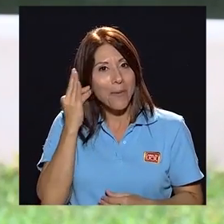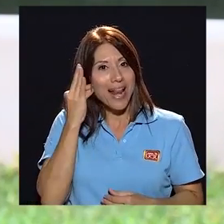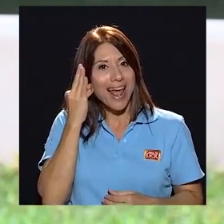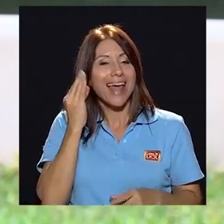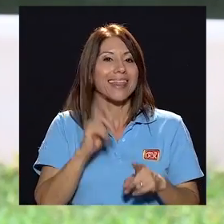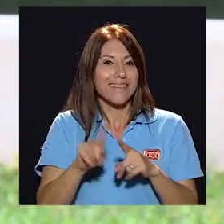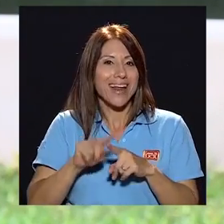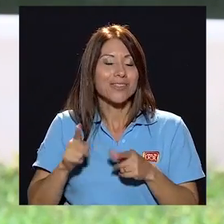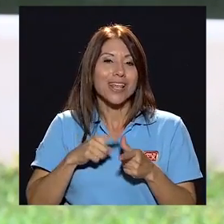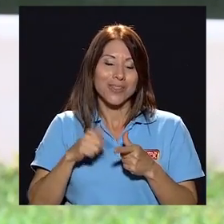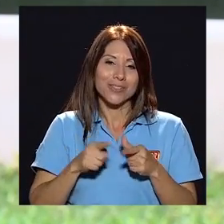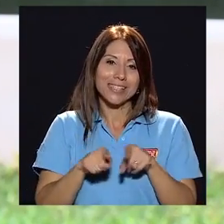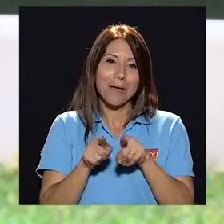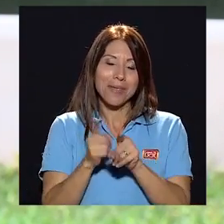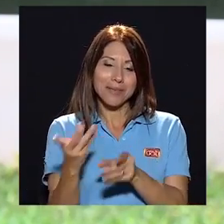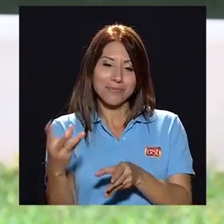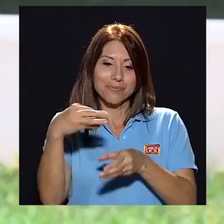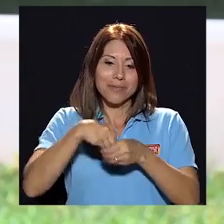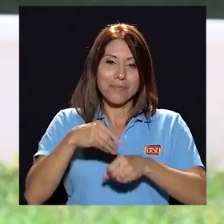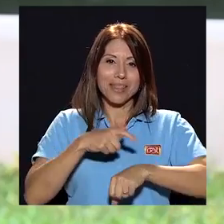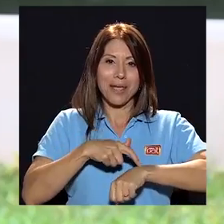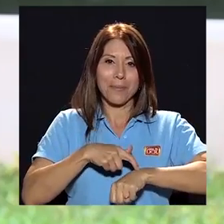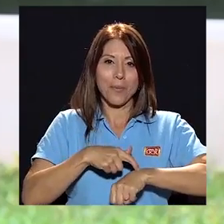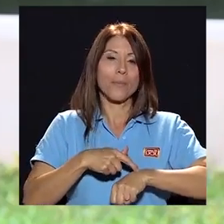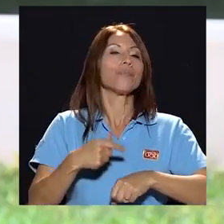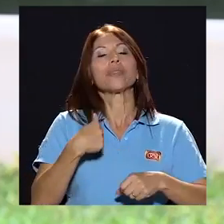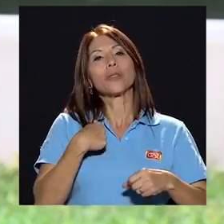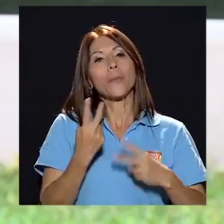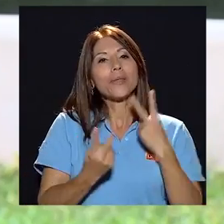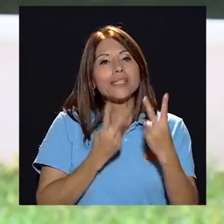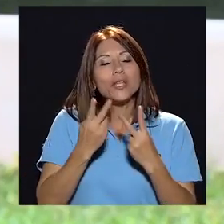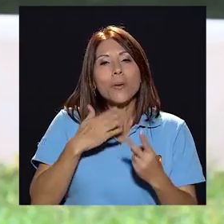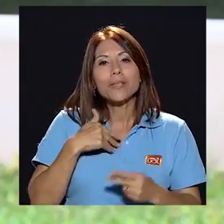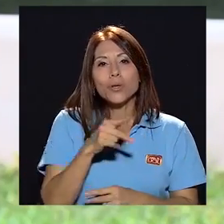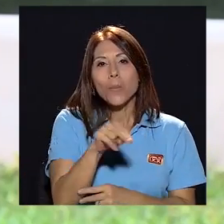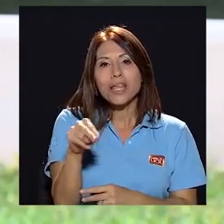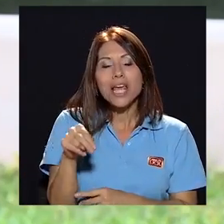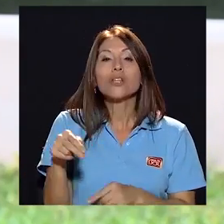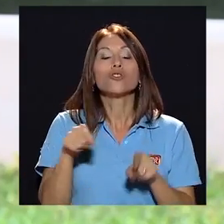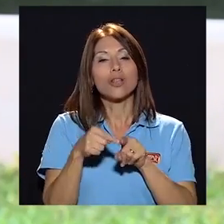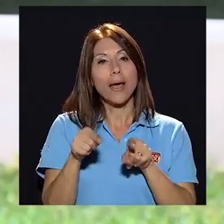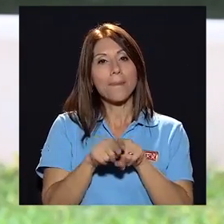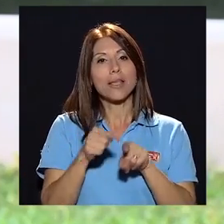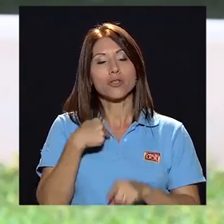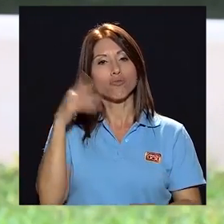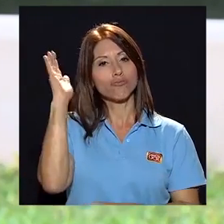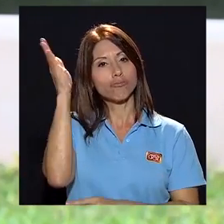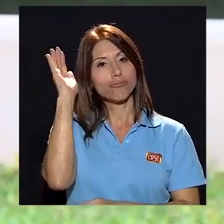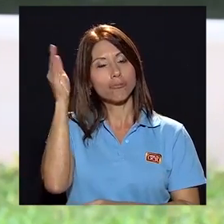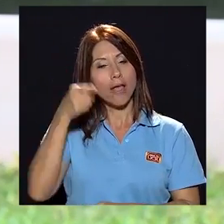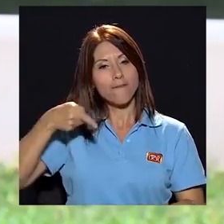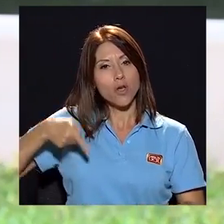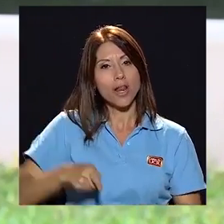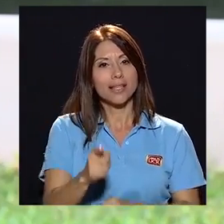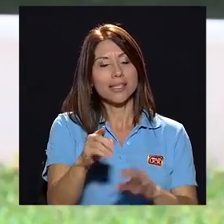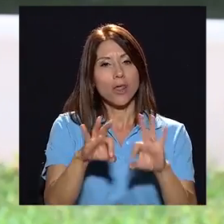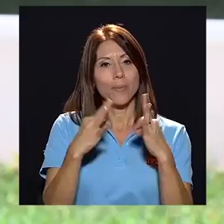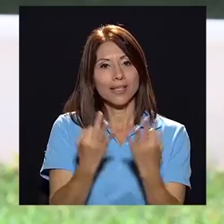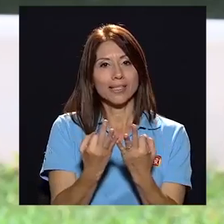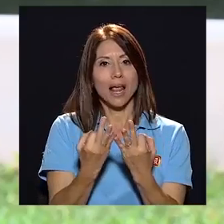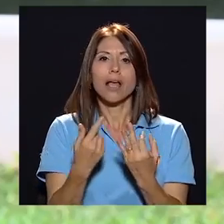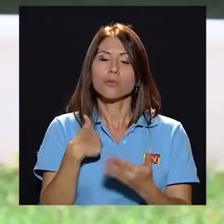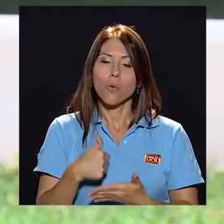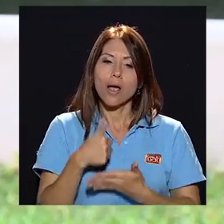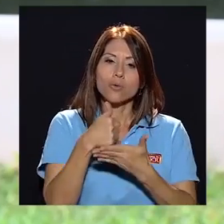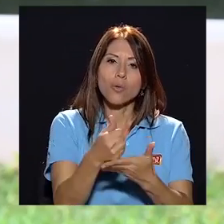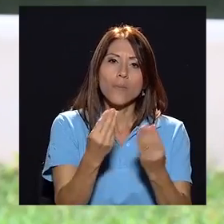eso también lo meto en mi tiempo visito a mis compañeros doy charlas sobre violencia doméstica ayudo a muchas mujeres